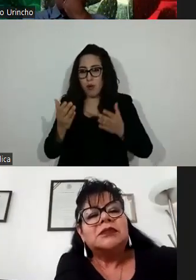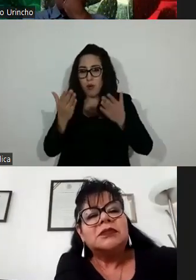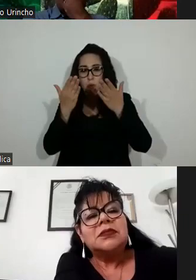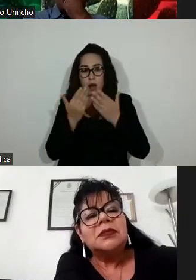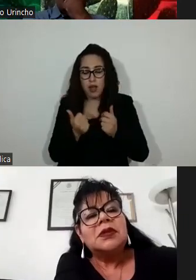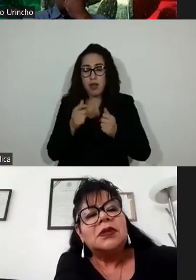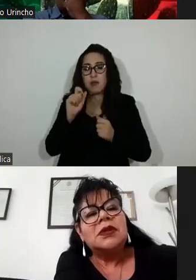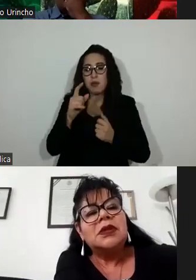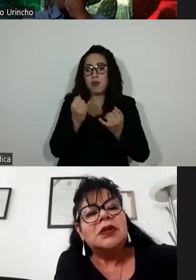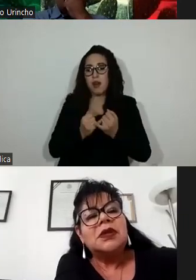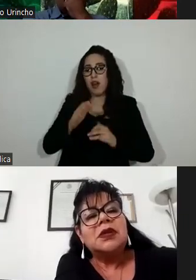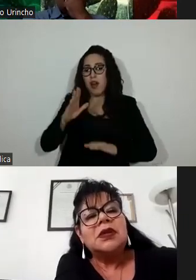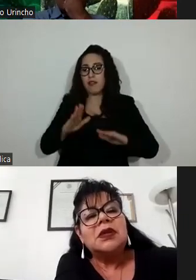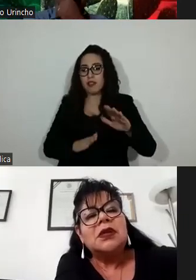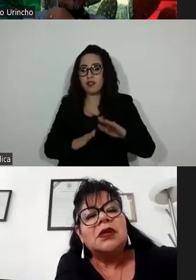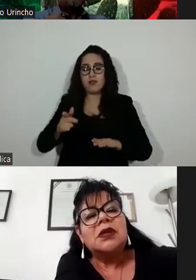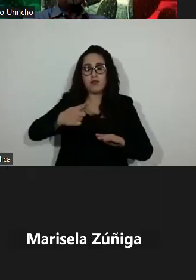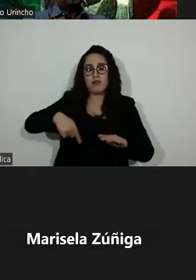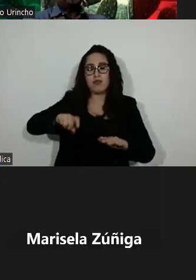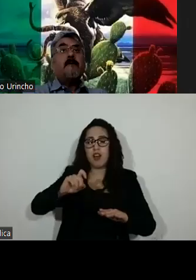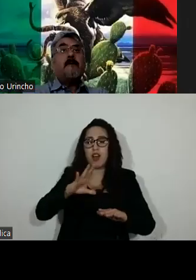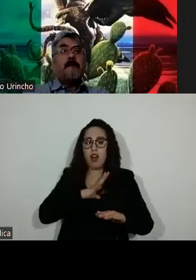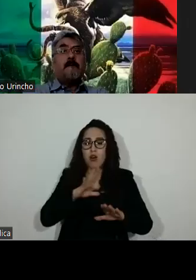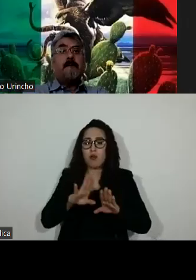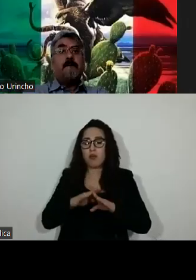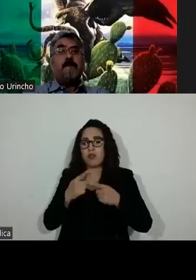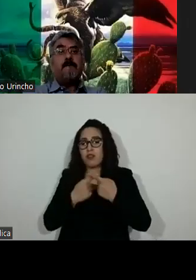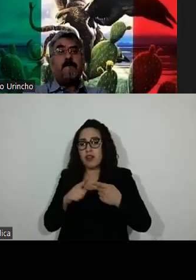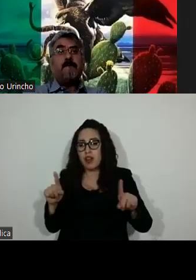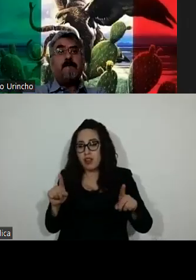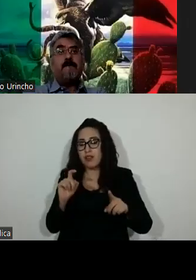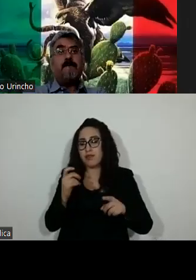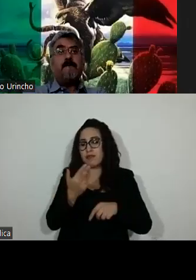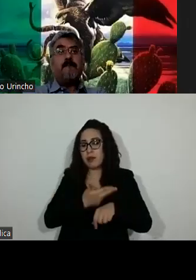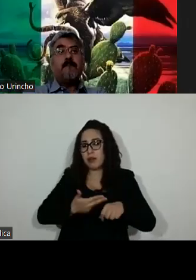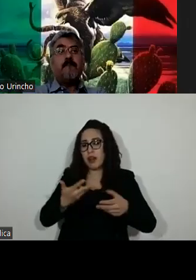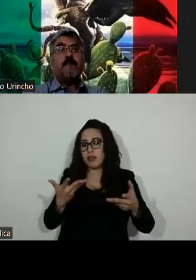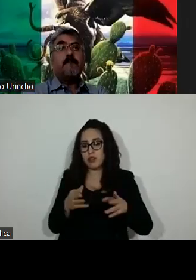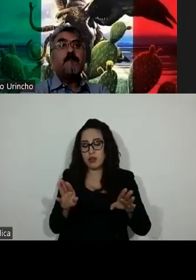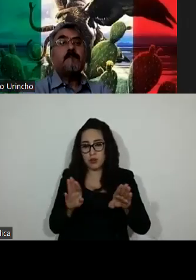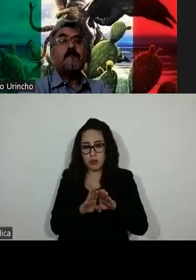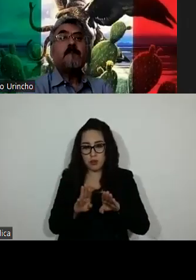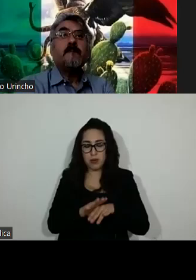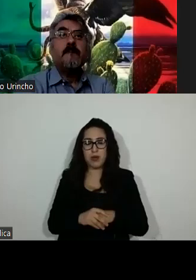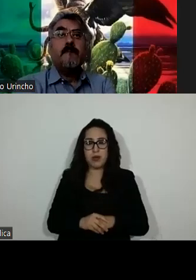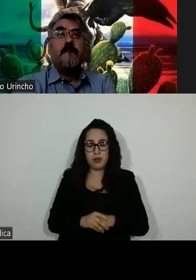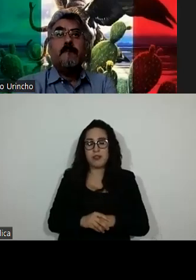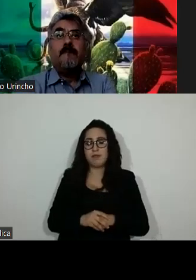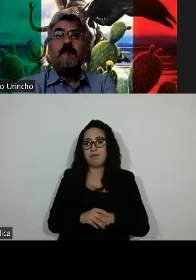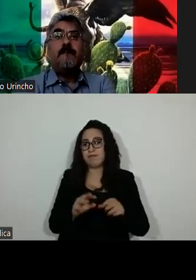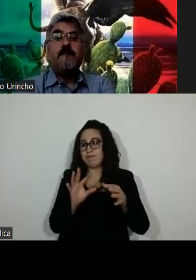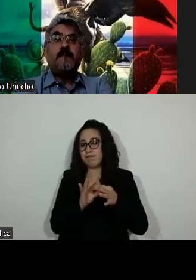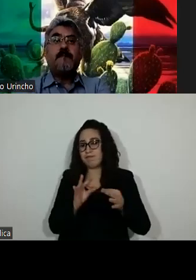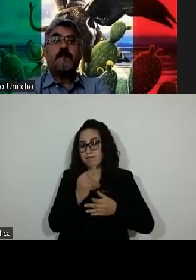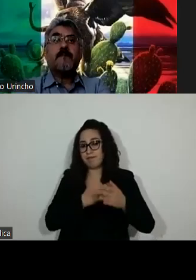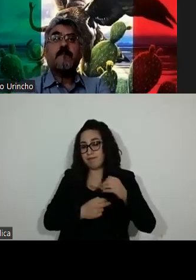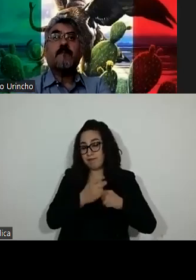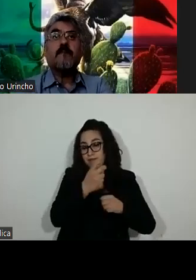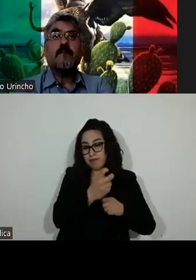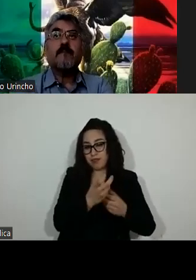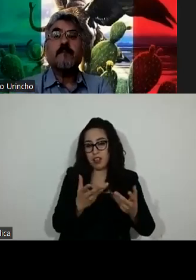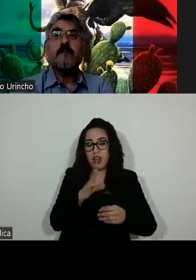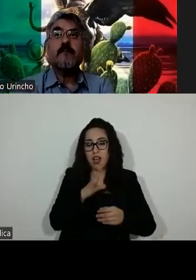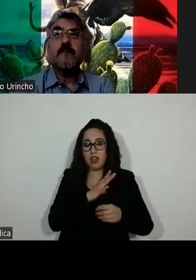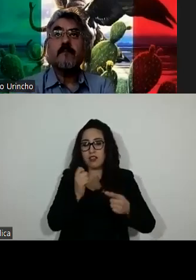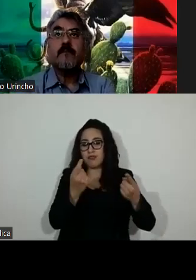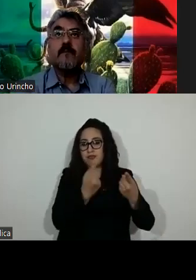reiteran o tienen un contenido divergente. De forma que, entre estos preceptos, existen antinomias